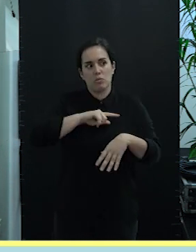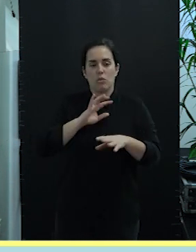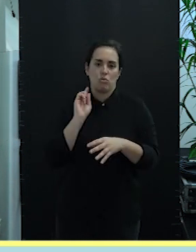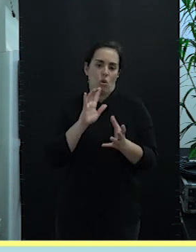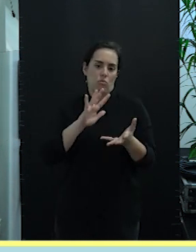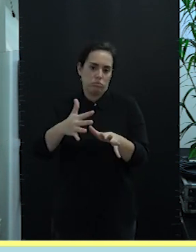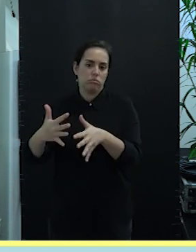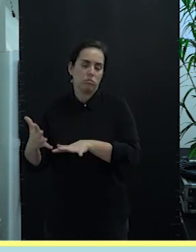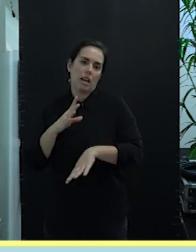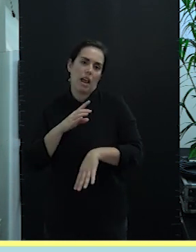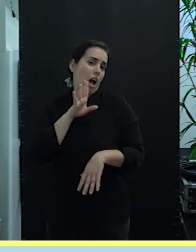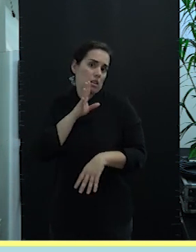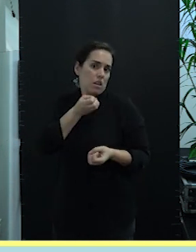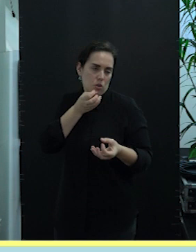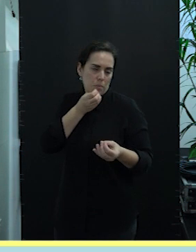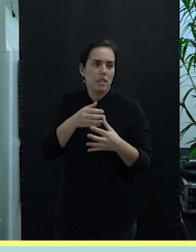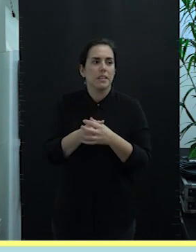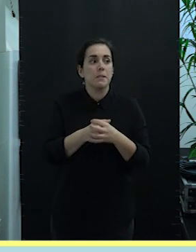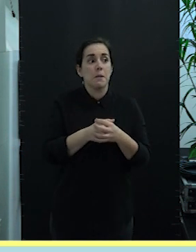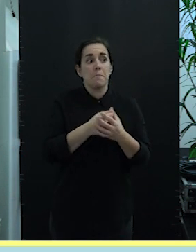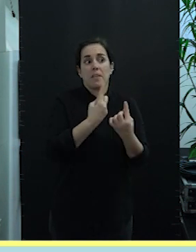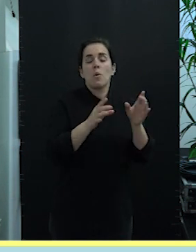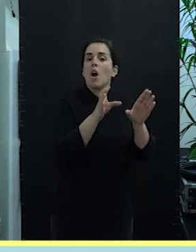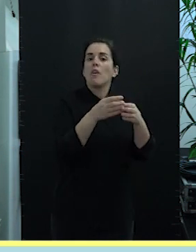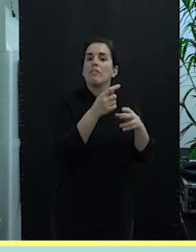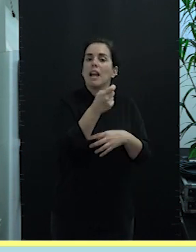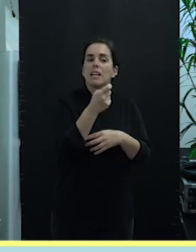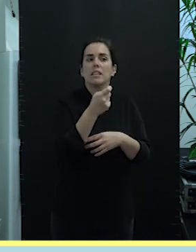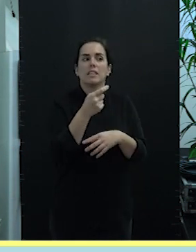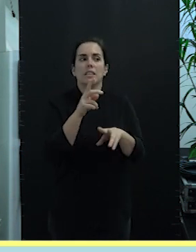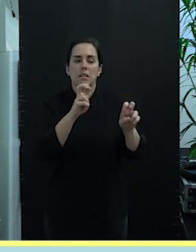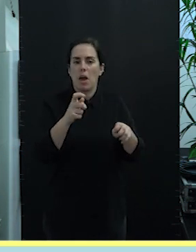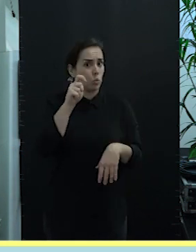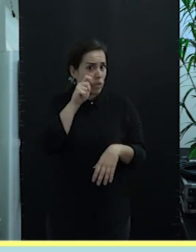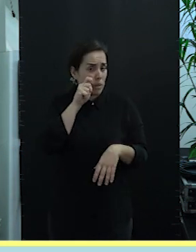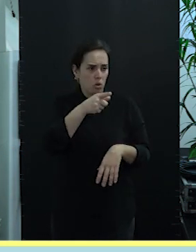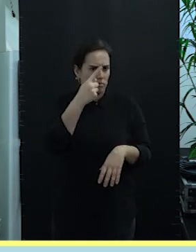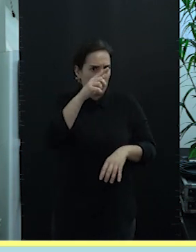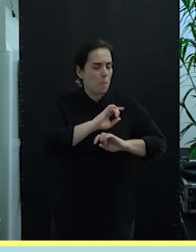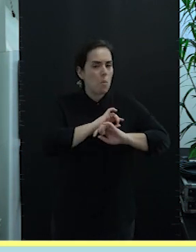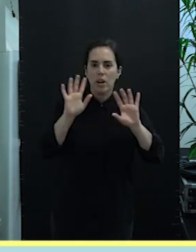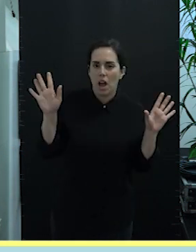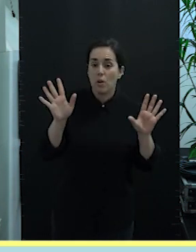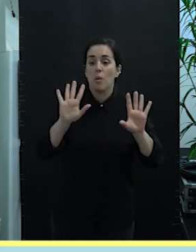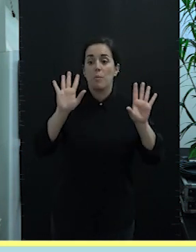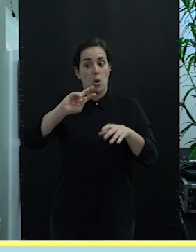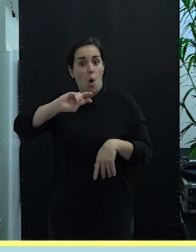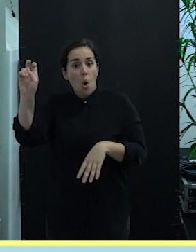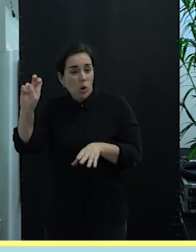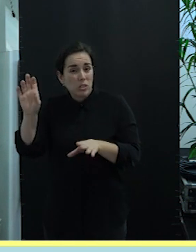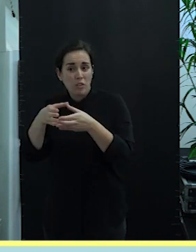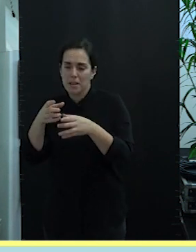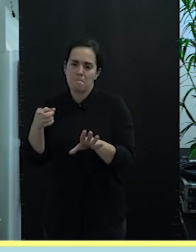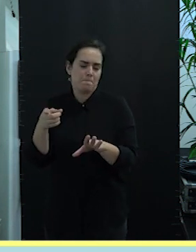les he comentado en este año, y había cofradías que lo del turismo lo tenían muy claro, pero bien es cierto que hay otras que no lo tenían